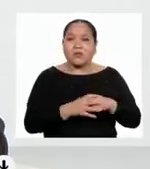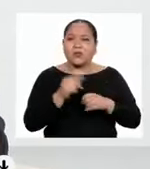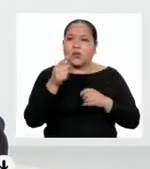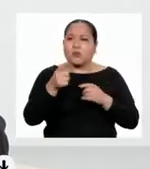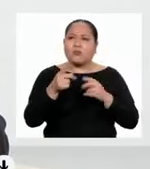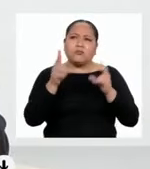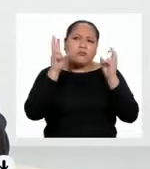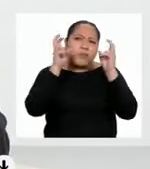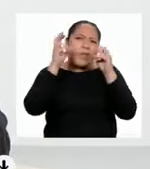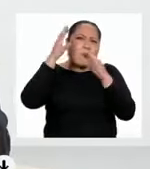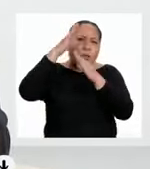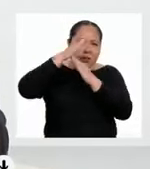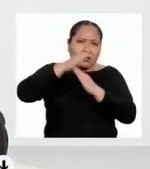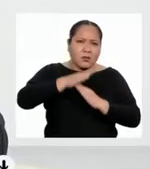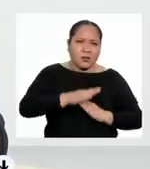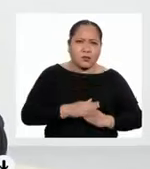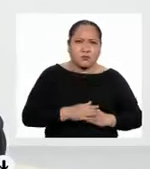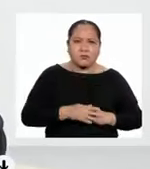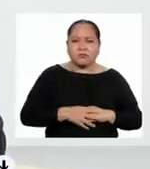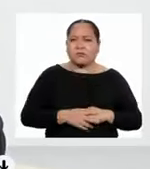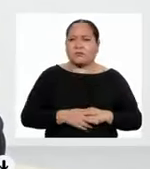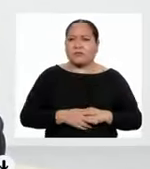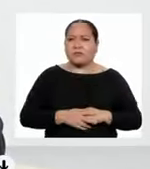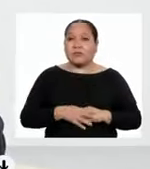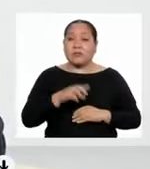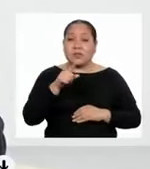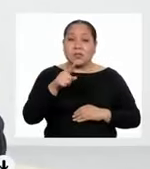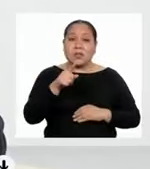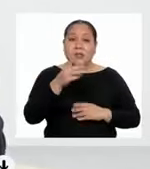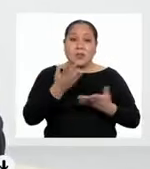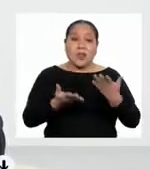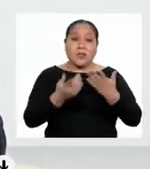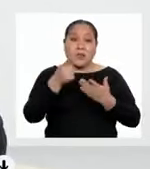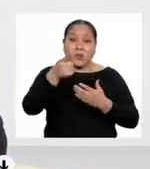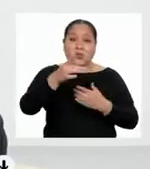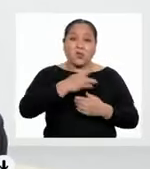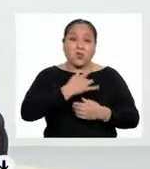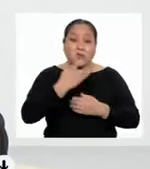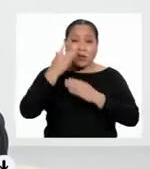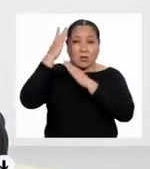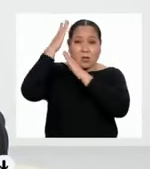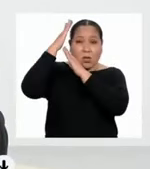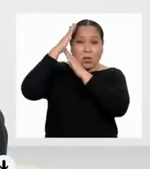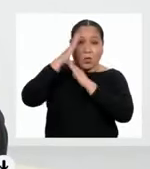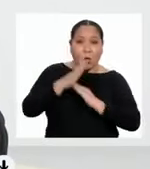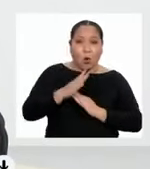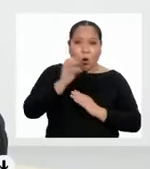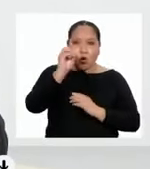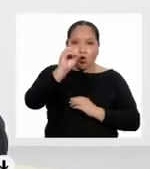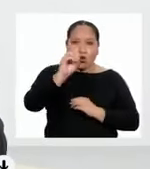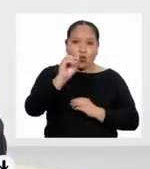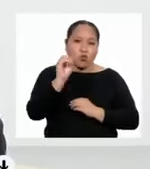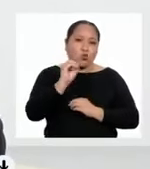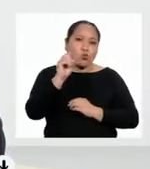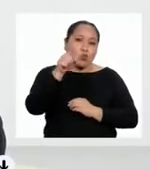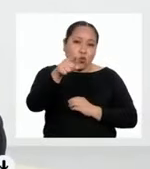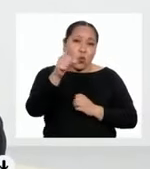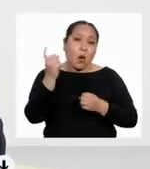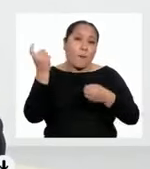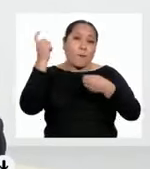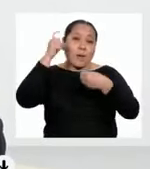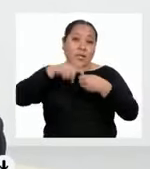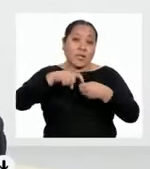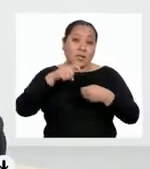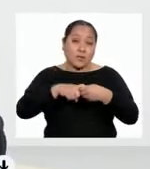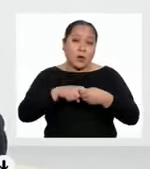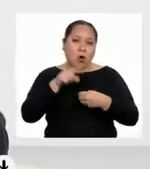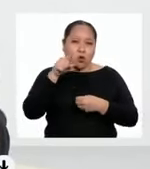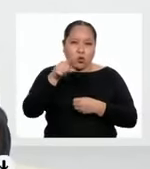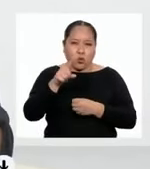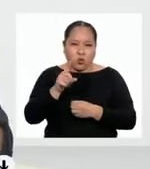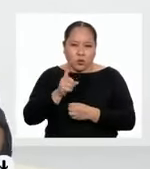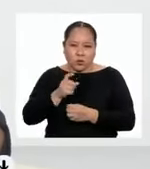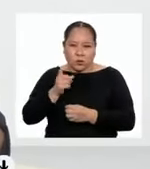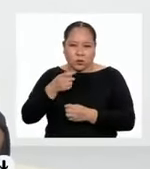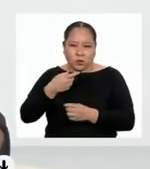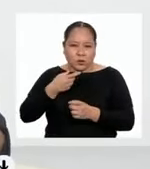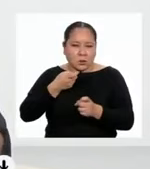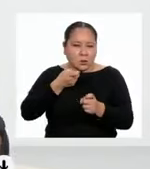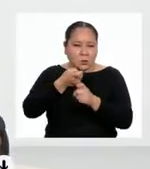discriminatorios. Y si han sido víctimas o cómplices o incluso victimarios,